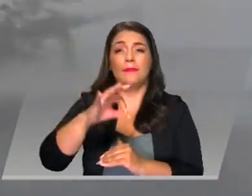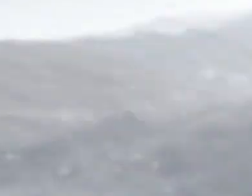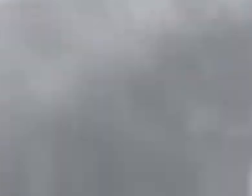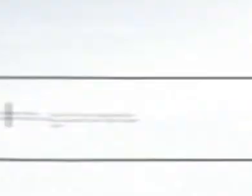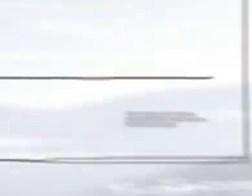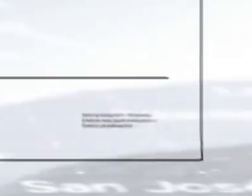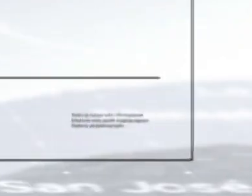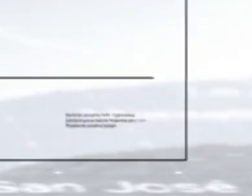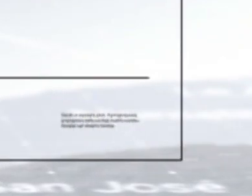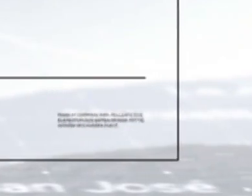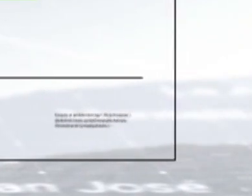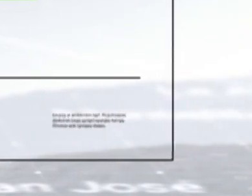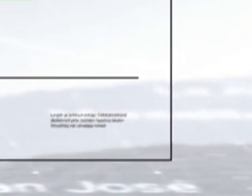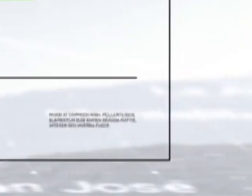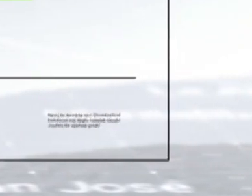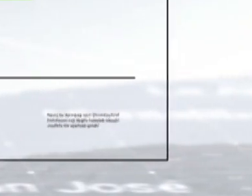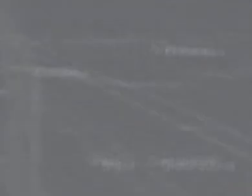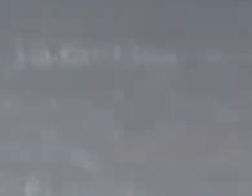temporada.